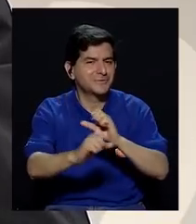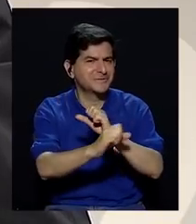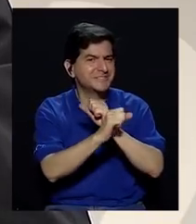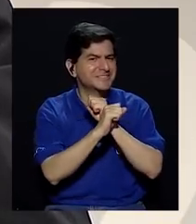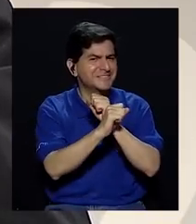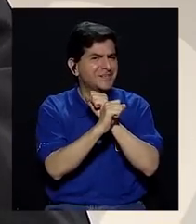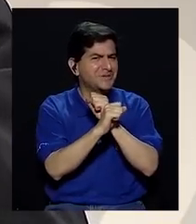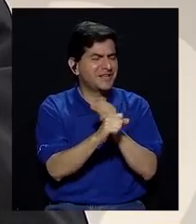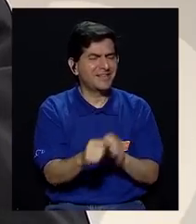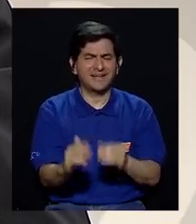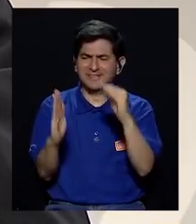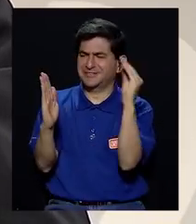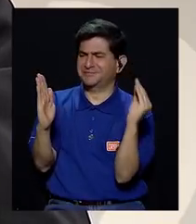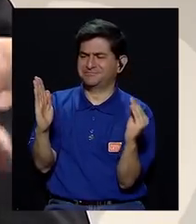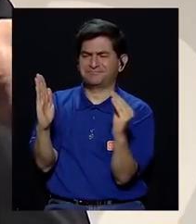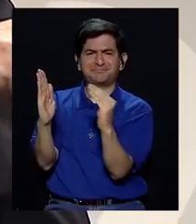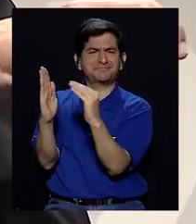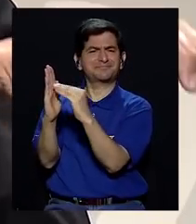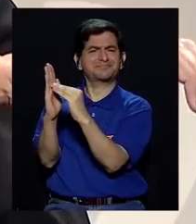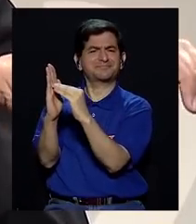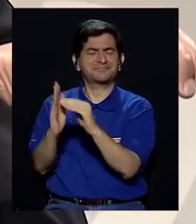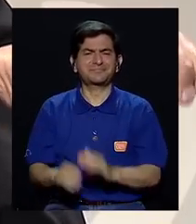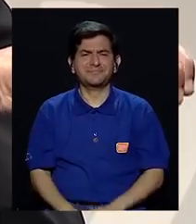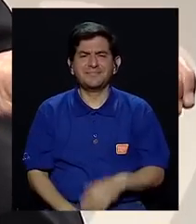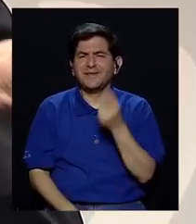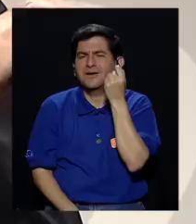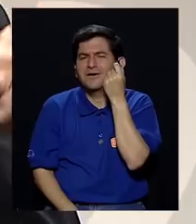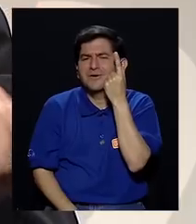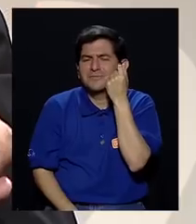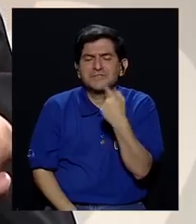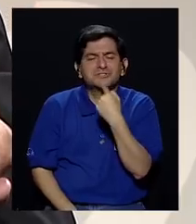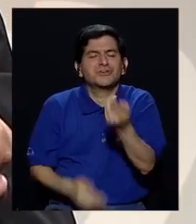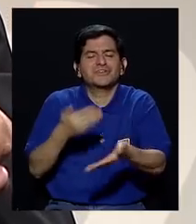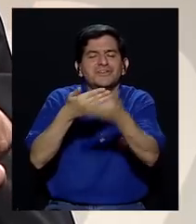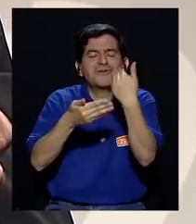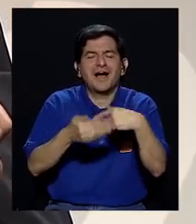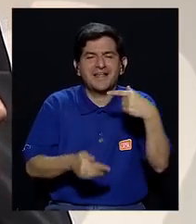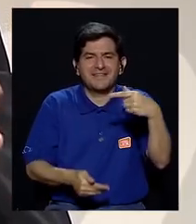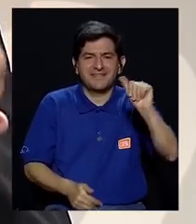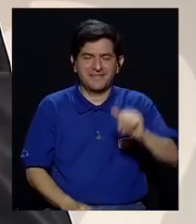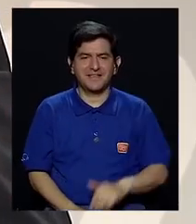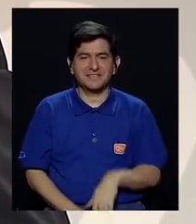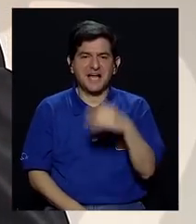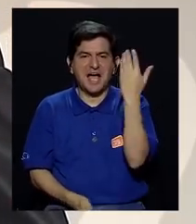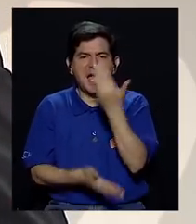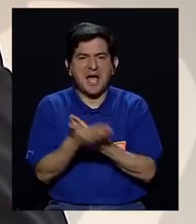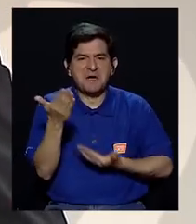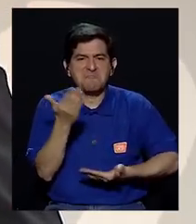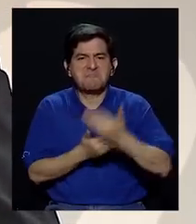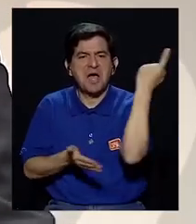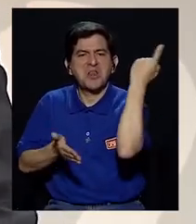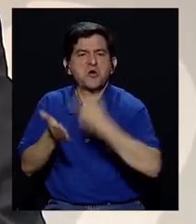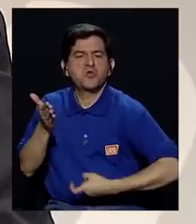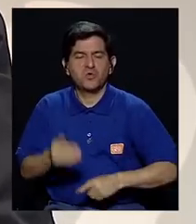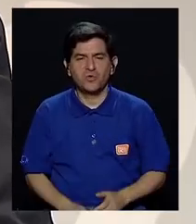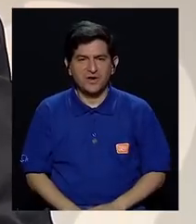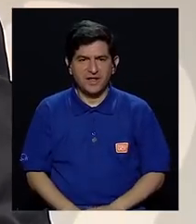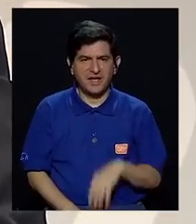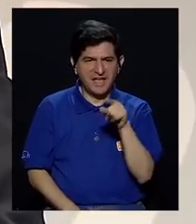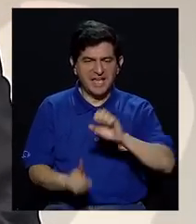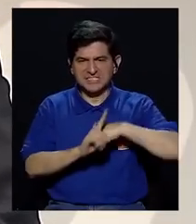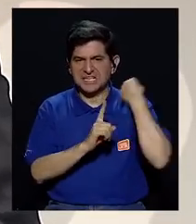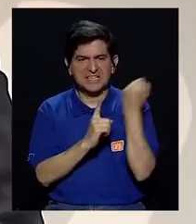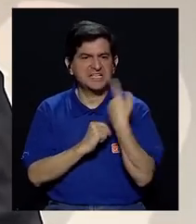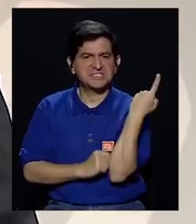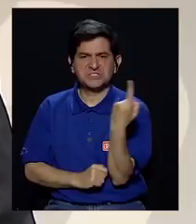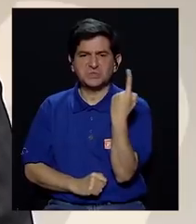tema de seguridad está colocado en la clave interpretativa que señalaba Gabriela. Es un asunto de mano dura. perspectiva de derechos humanos y seguridad humana. Es un